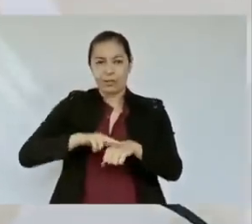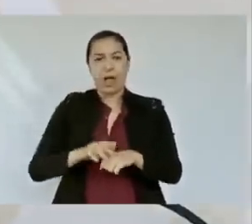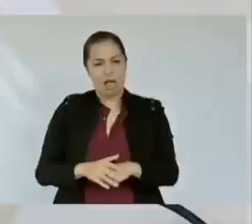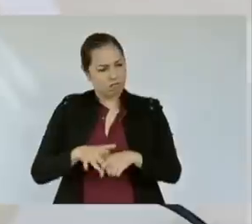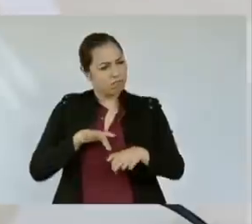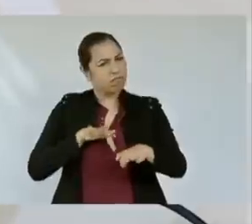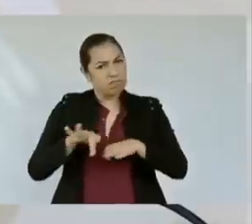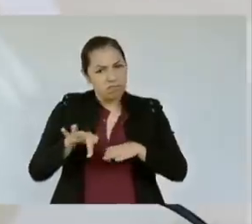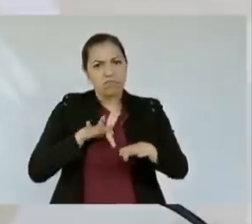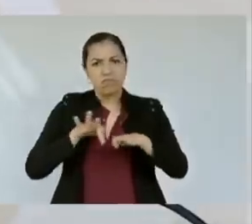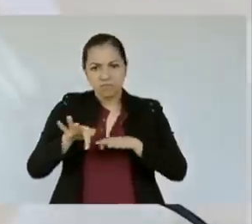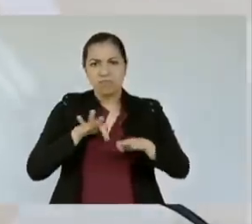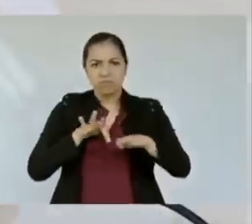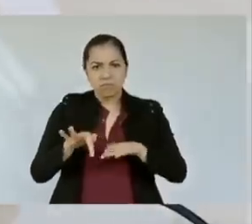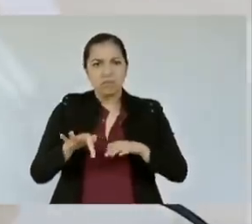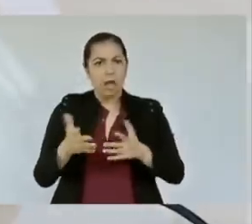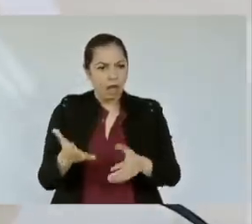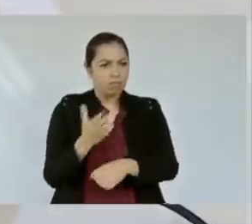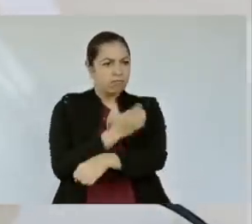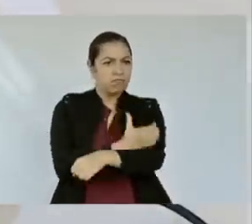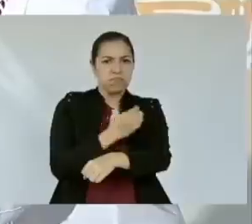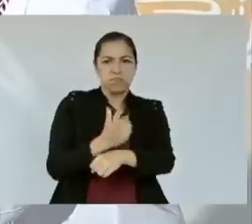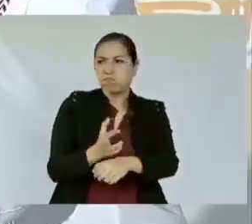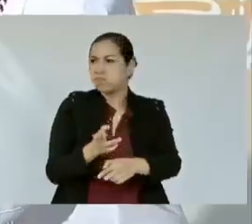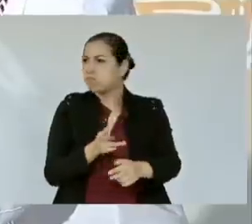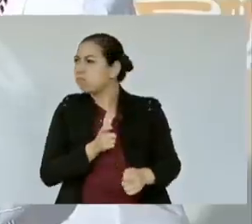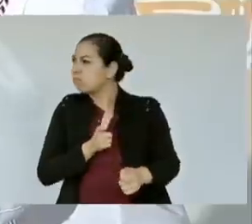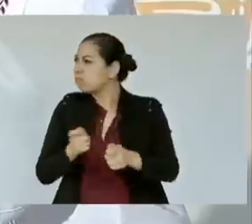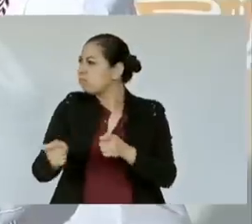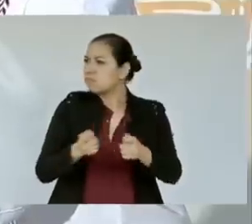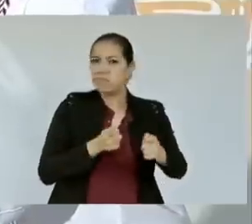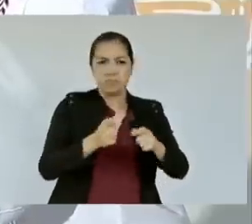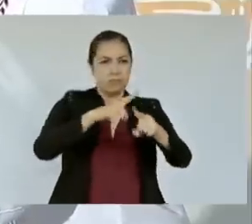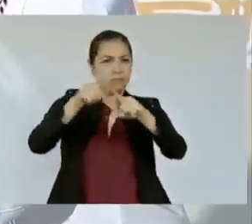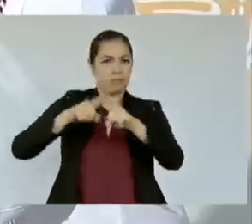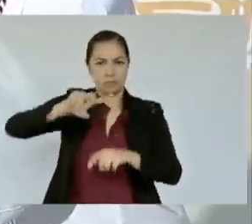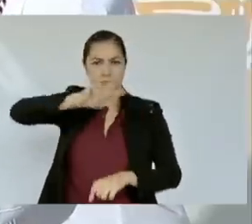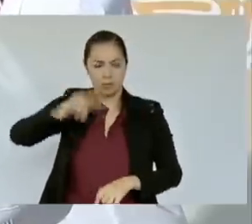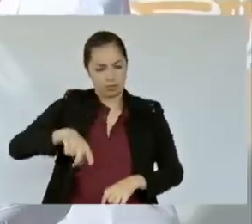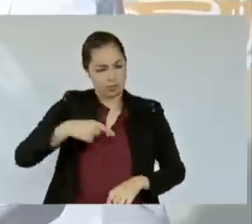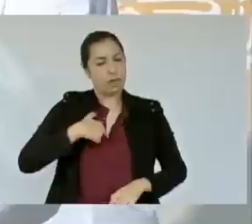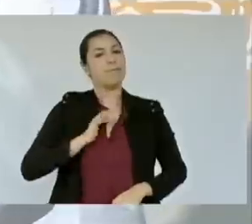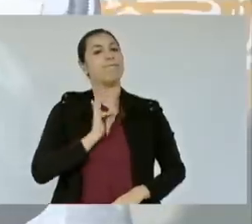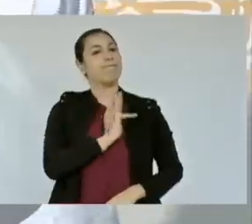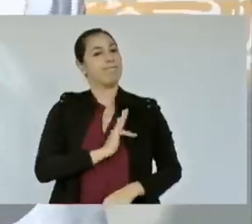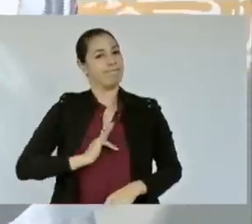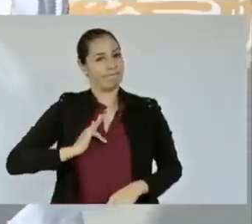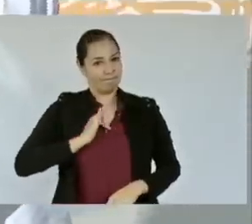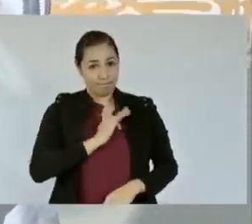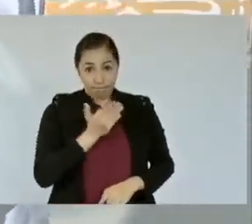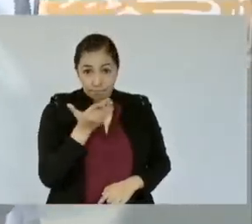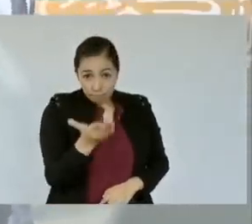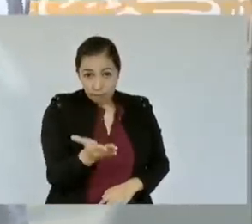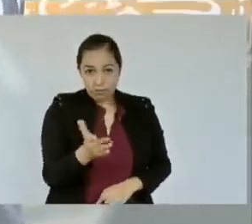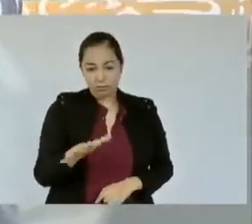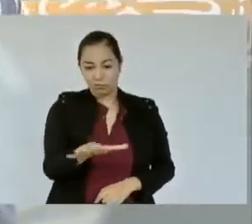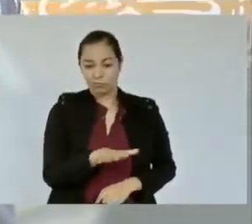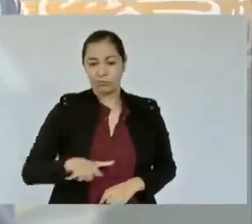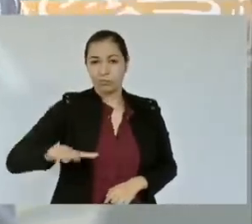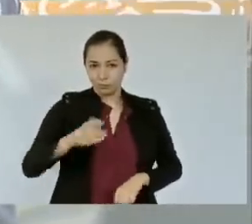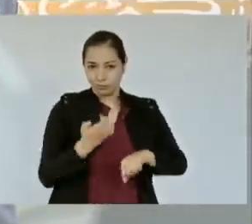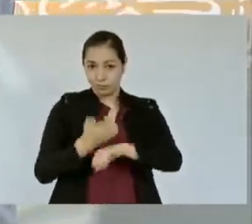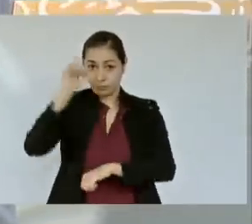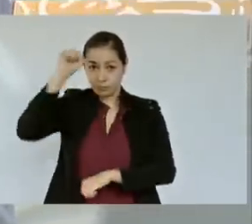de manera coordinada la verdad yo felicito al pueblo de Sinaloa por tener